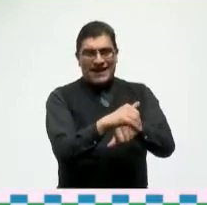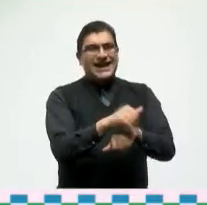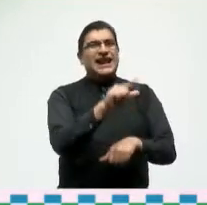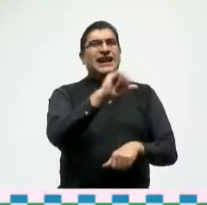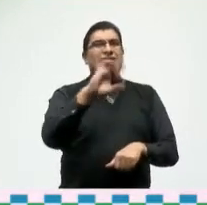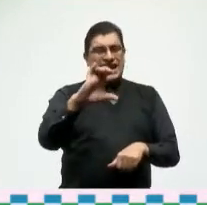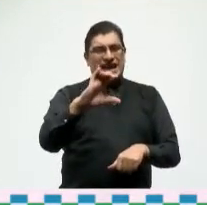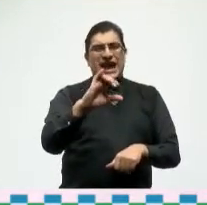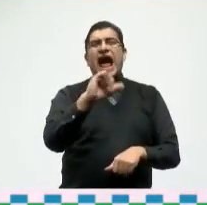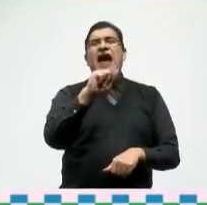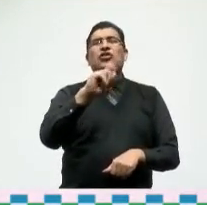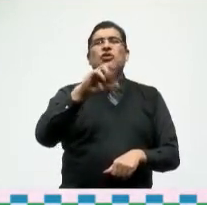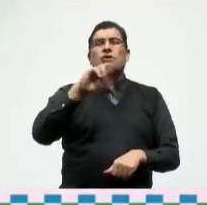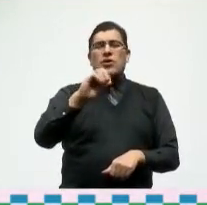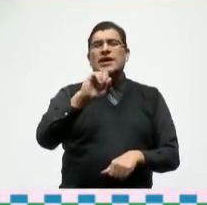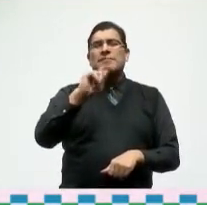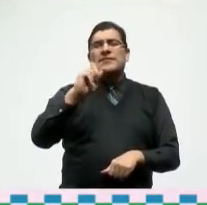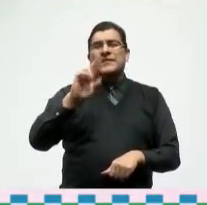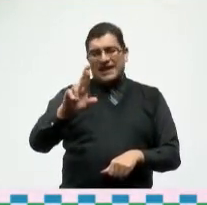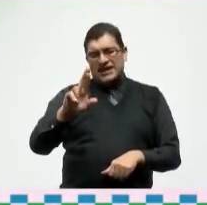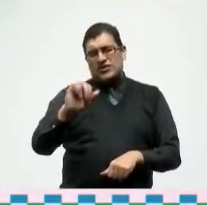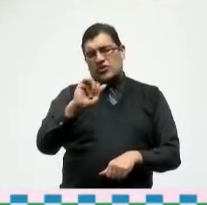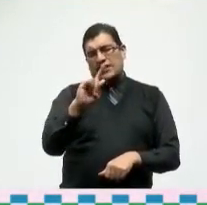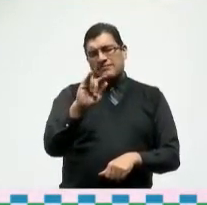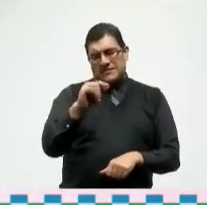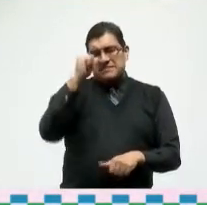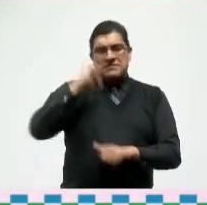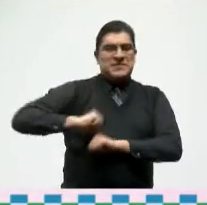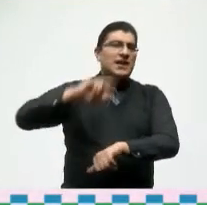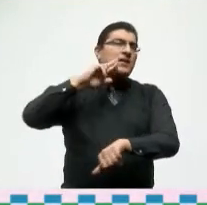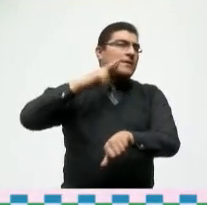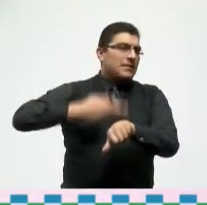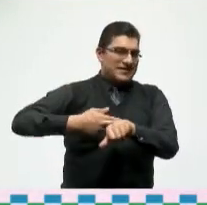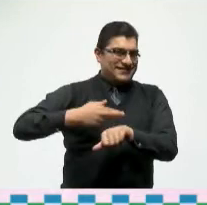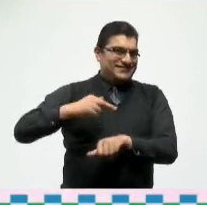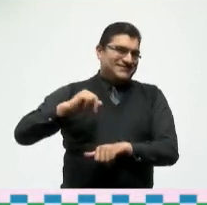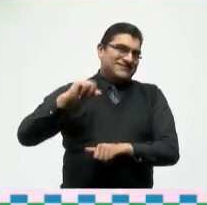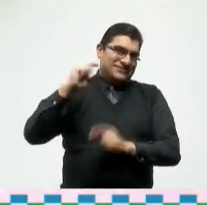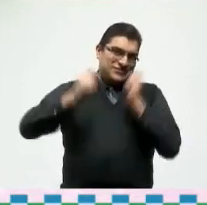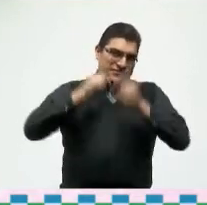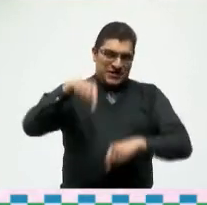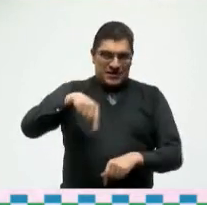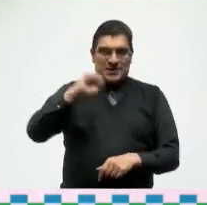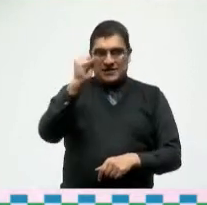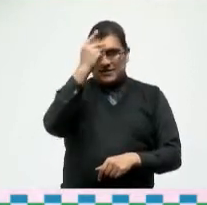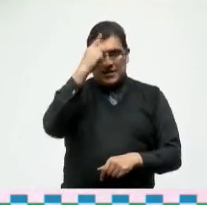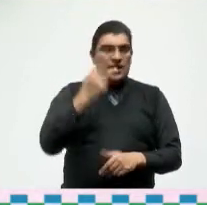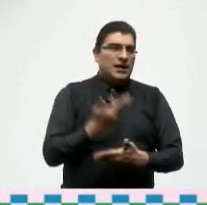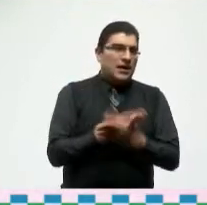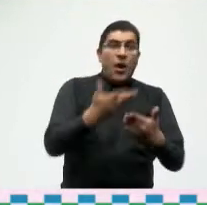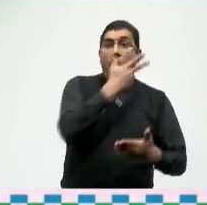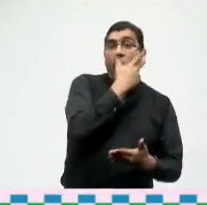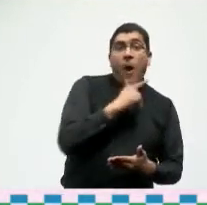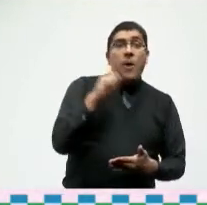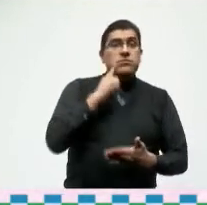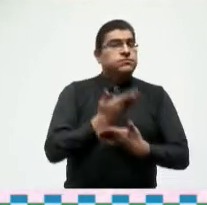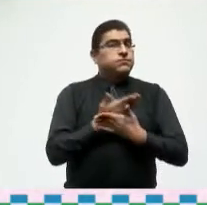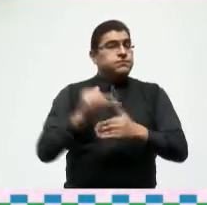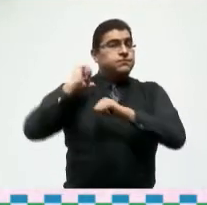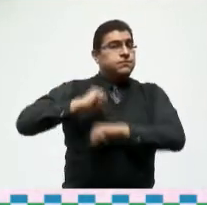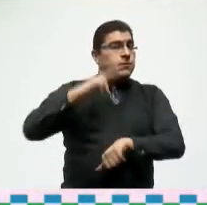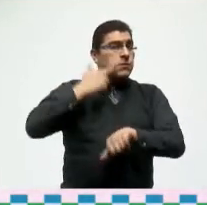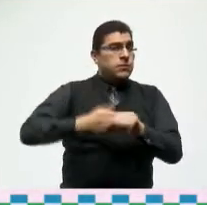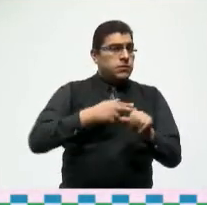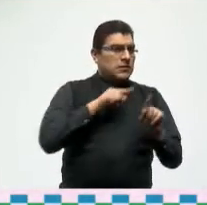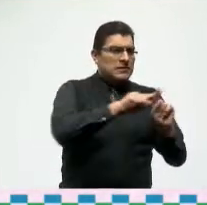licenciado Arturo Sper Zulbaimán secretario de turismo de San Luis Potosí a las y los secretarios de